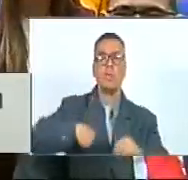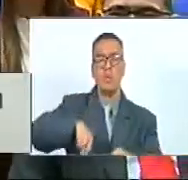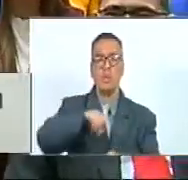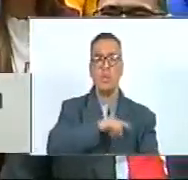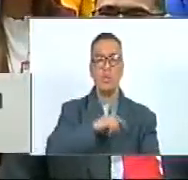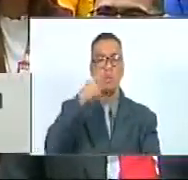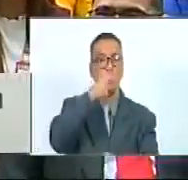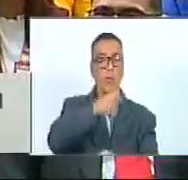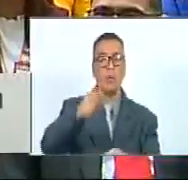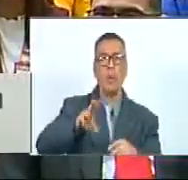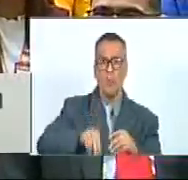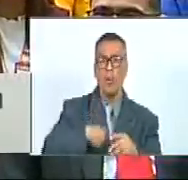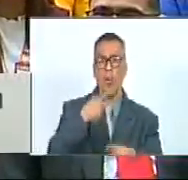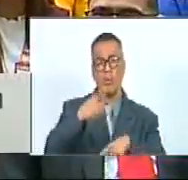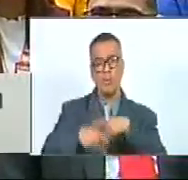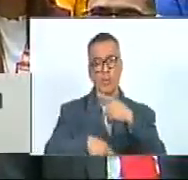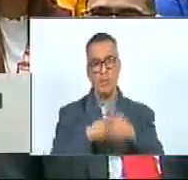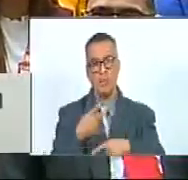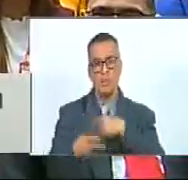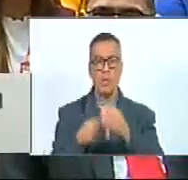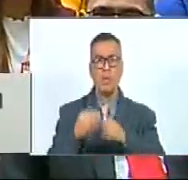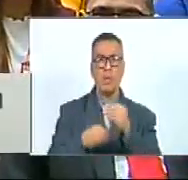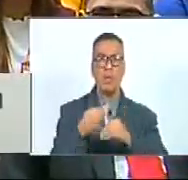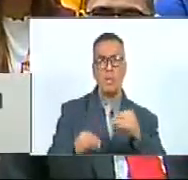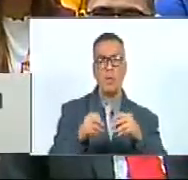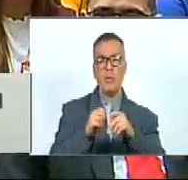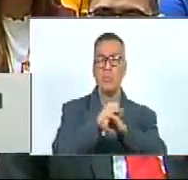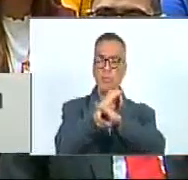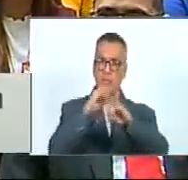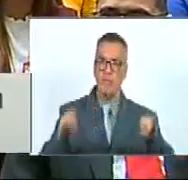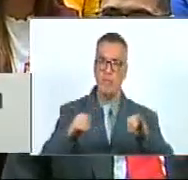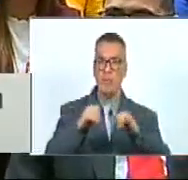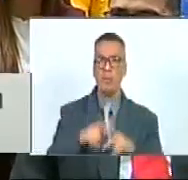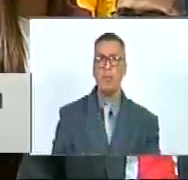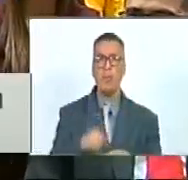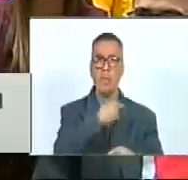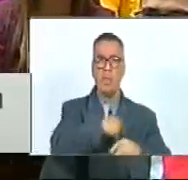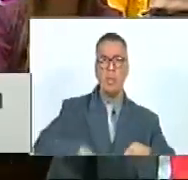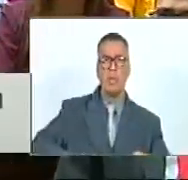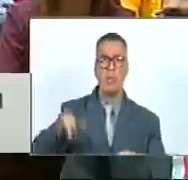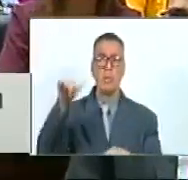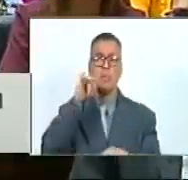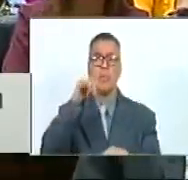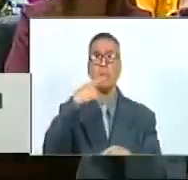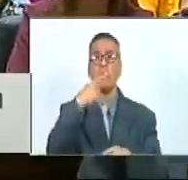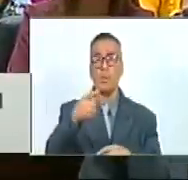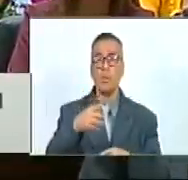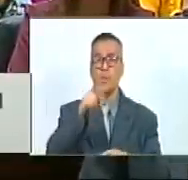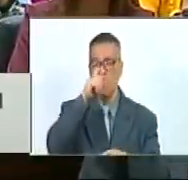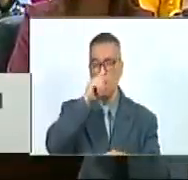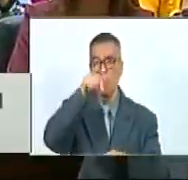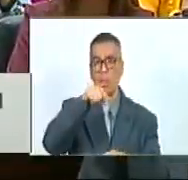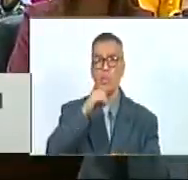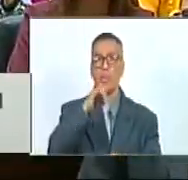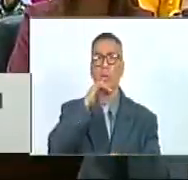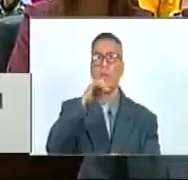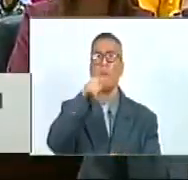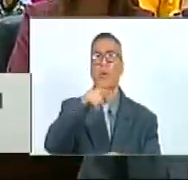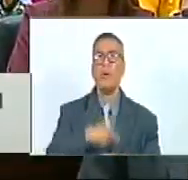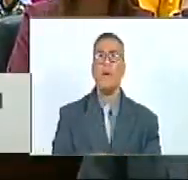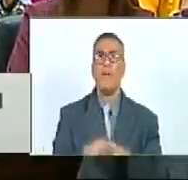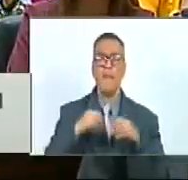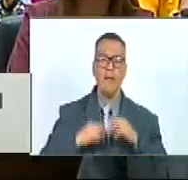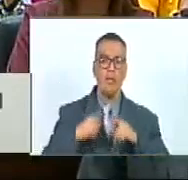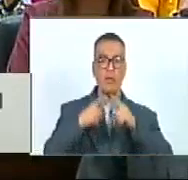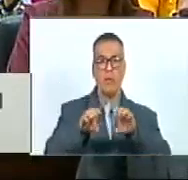pueda procesarse y llevarse a feliz término el presidente ha anunciado que este año fue como lo dije de